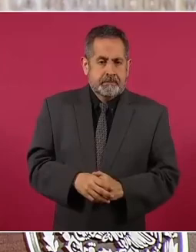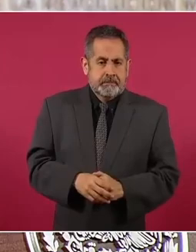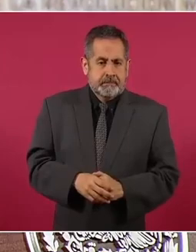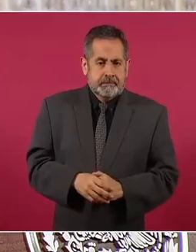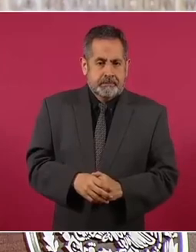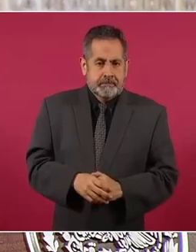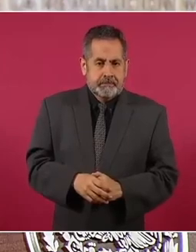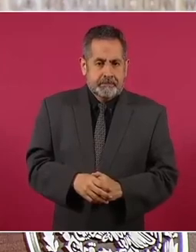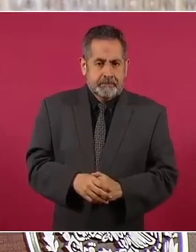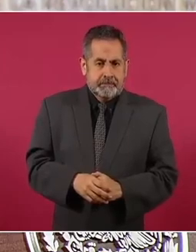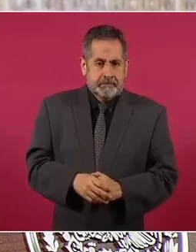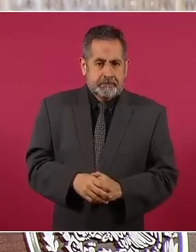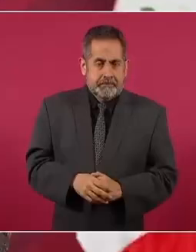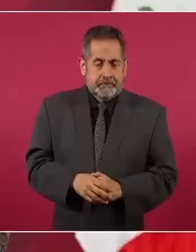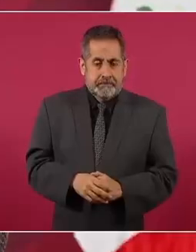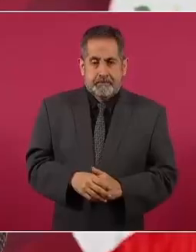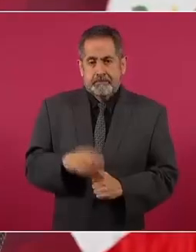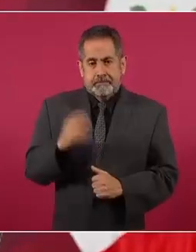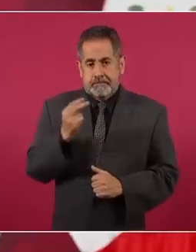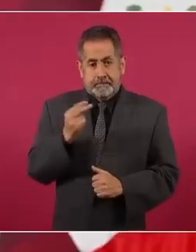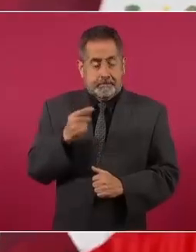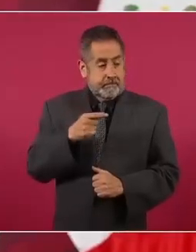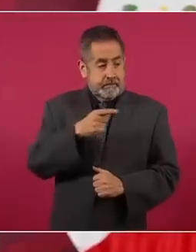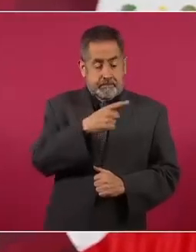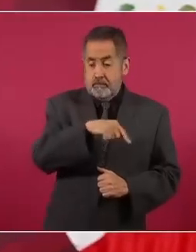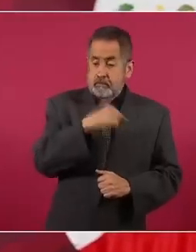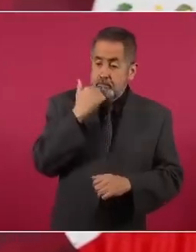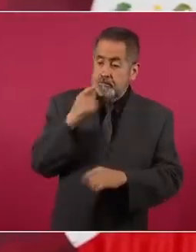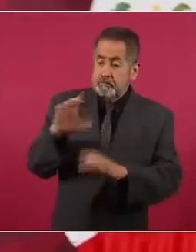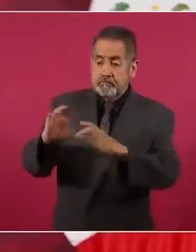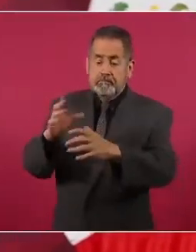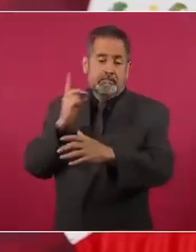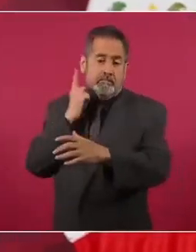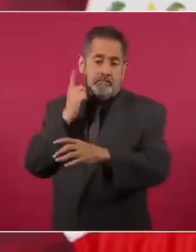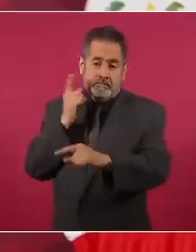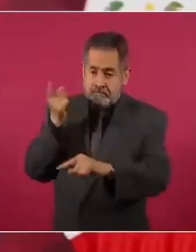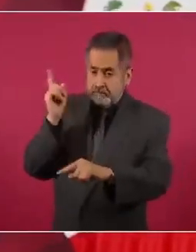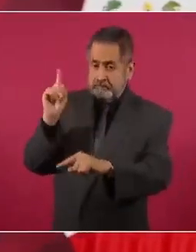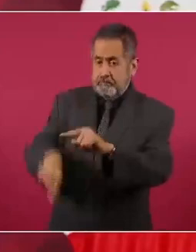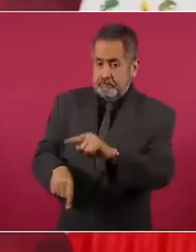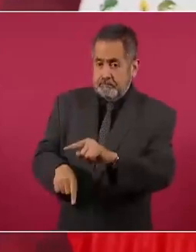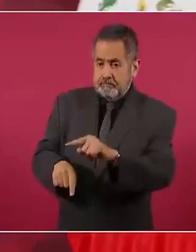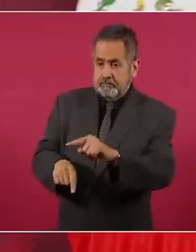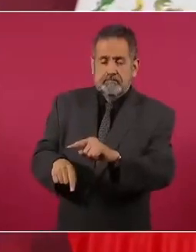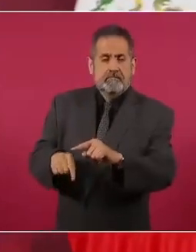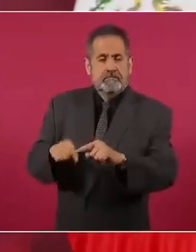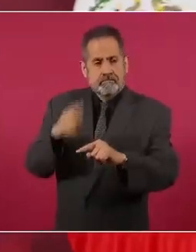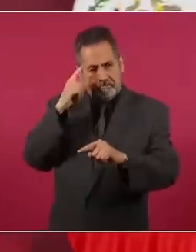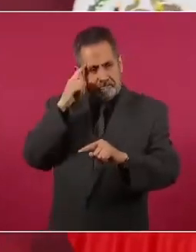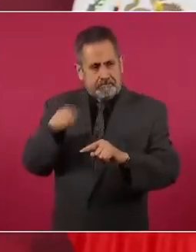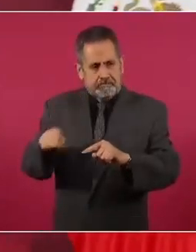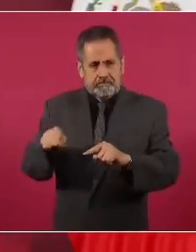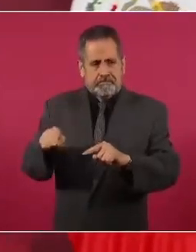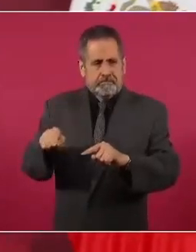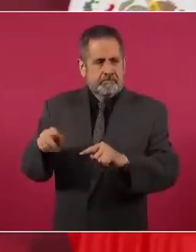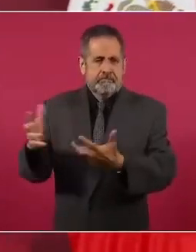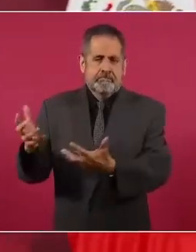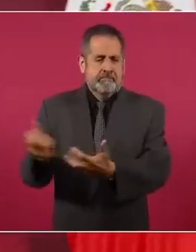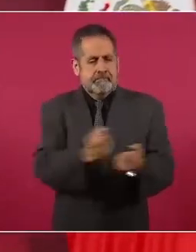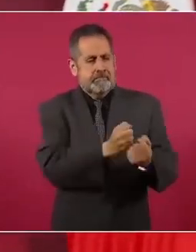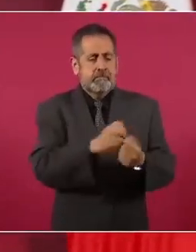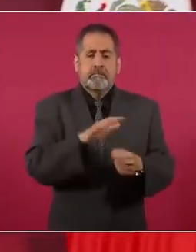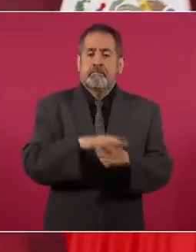se requiere quitarnos el Congreso para cambiar la política y que de nuevo